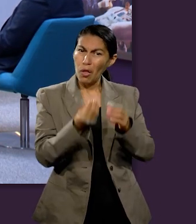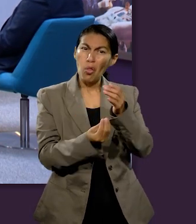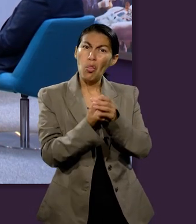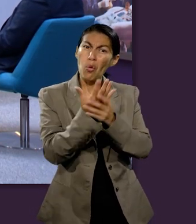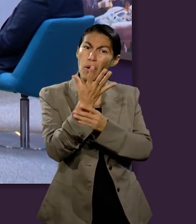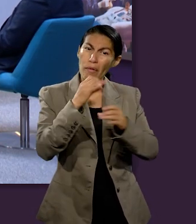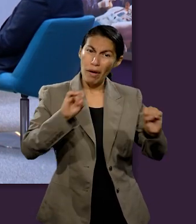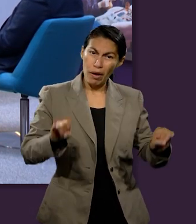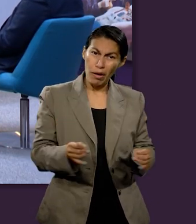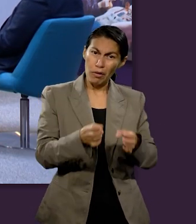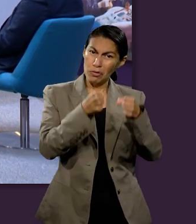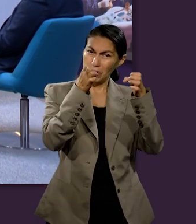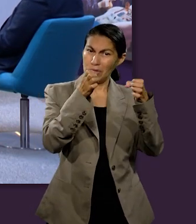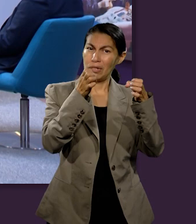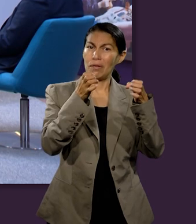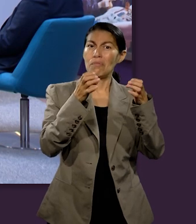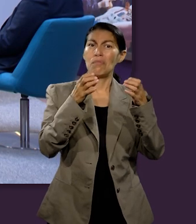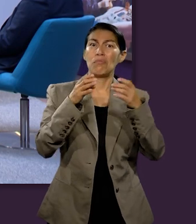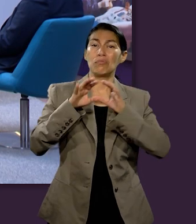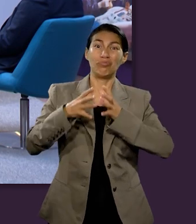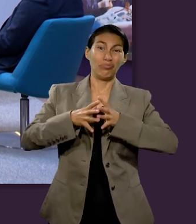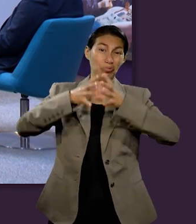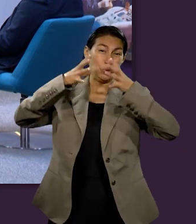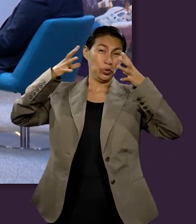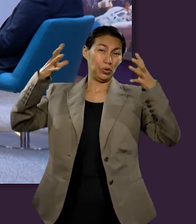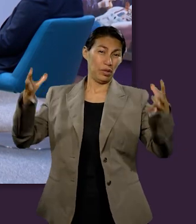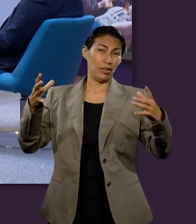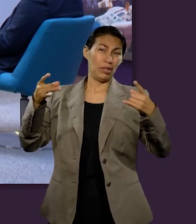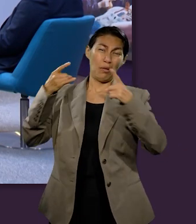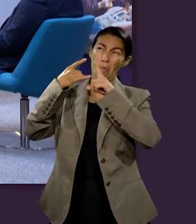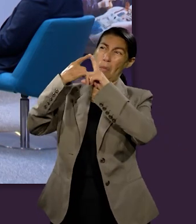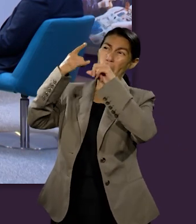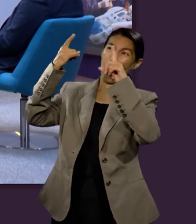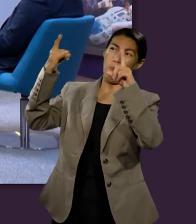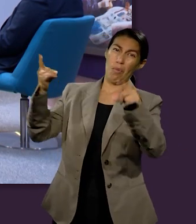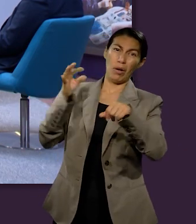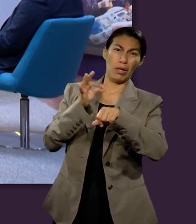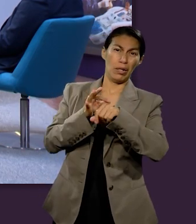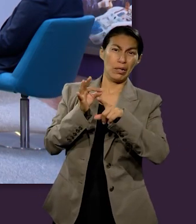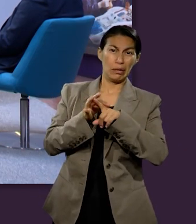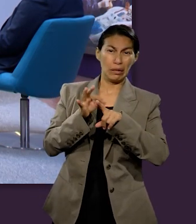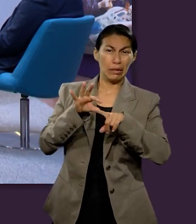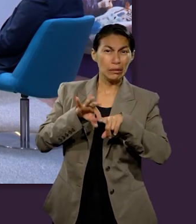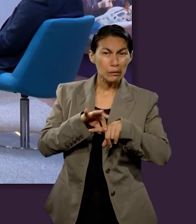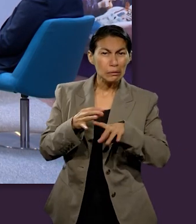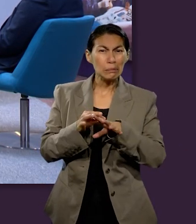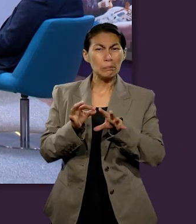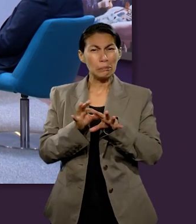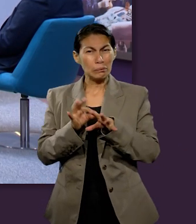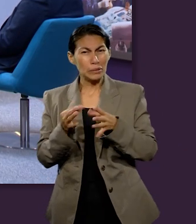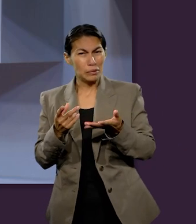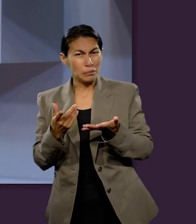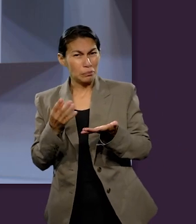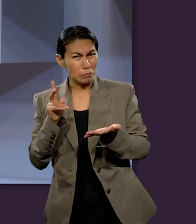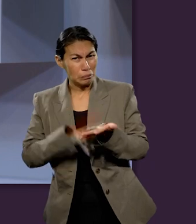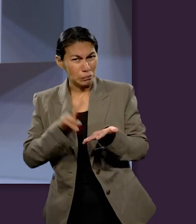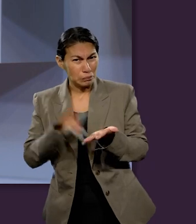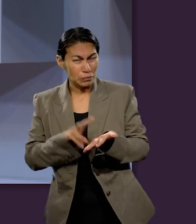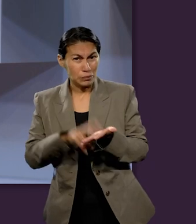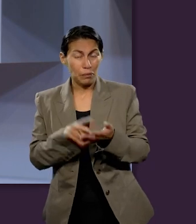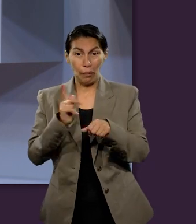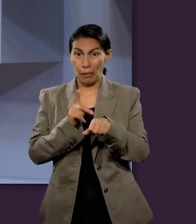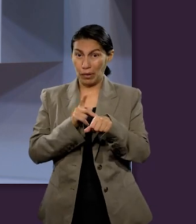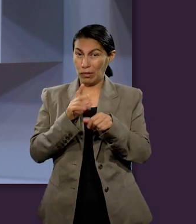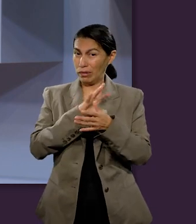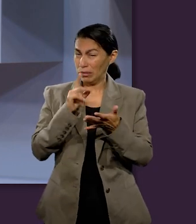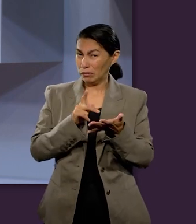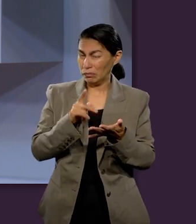acerca de la Nueva Jerusalén y lo grande que es y que sus puertas están hechas de perlas y que las ciudades